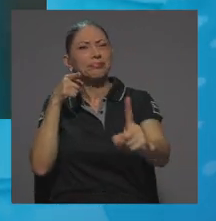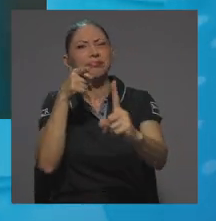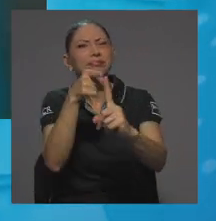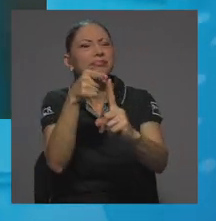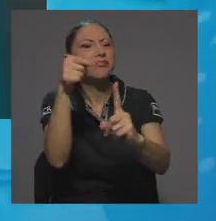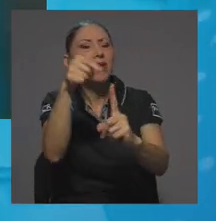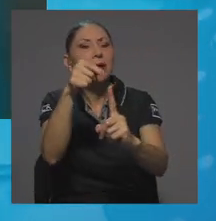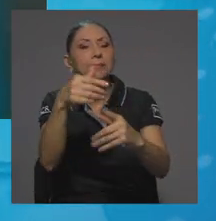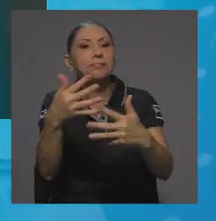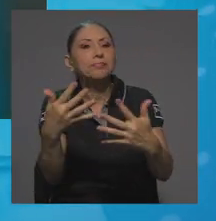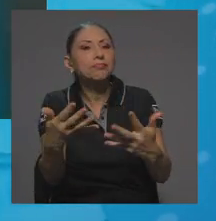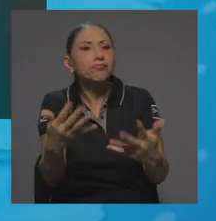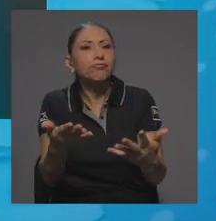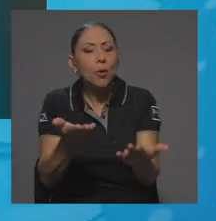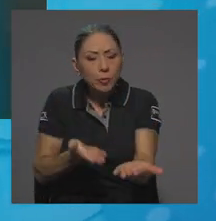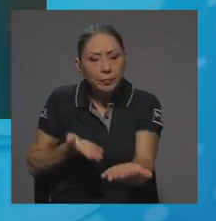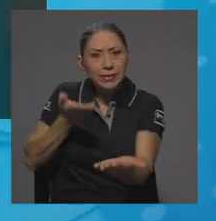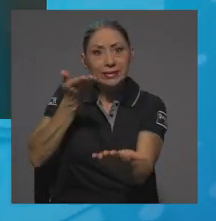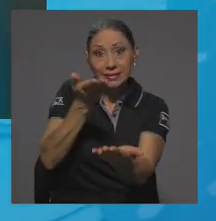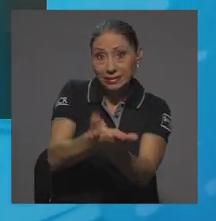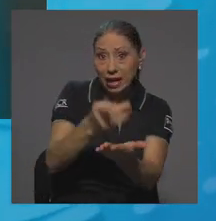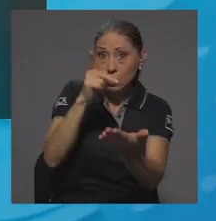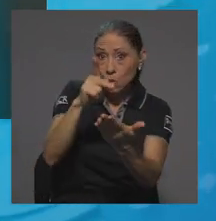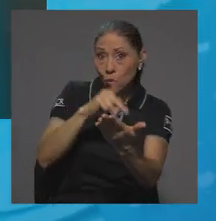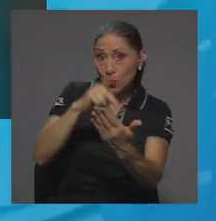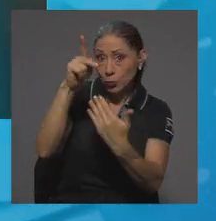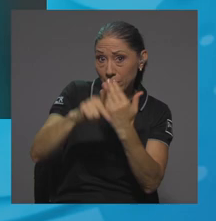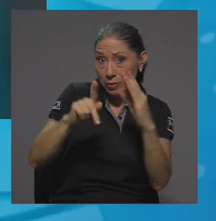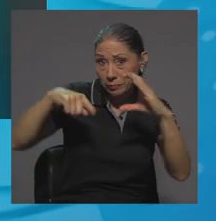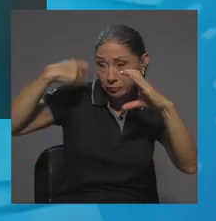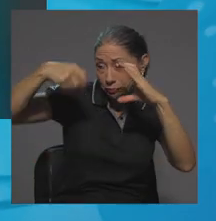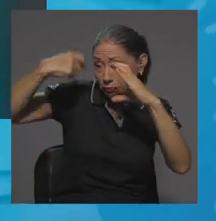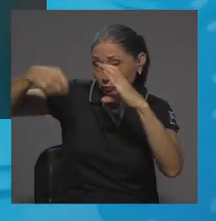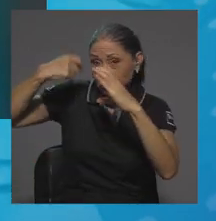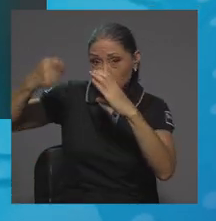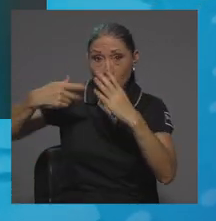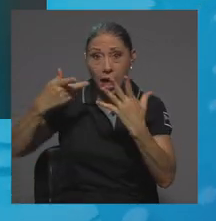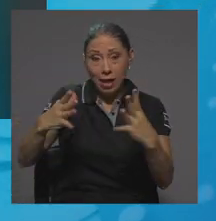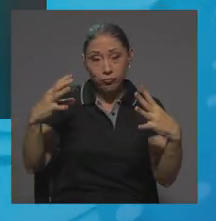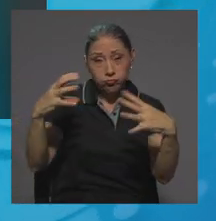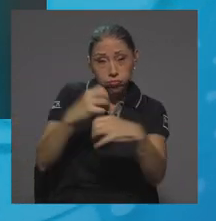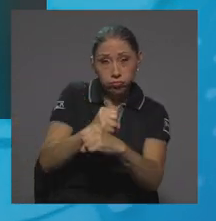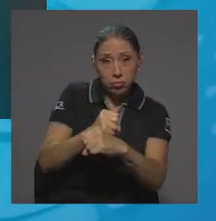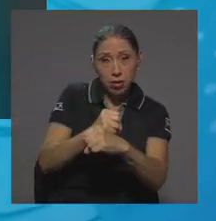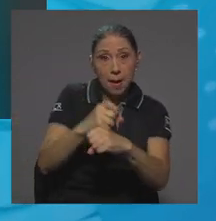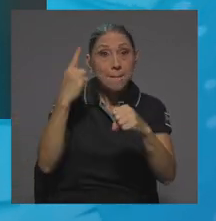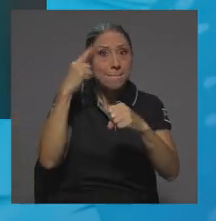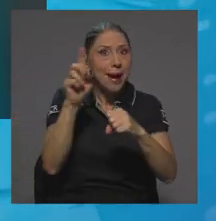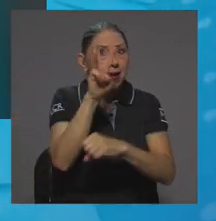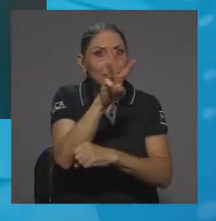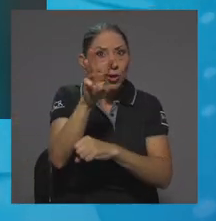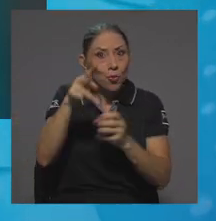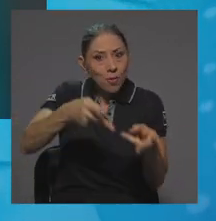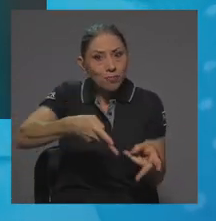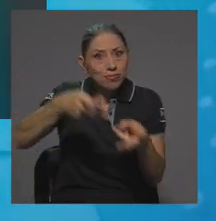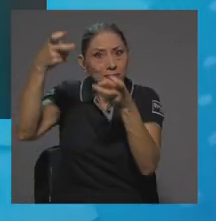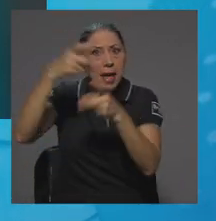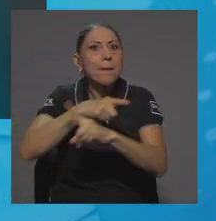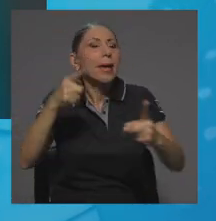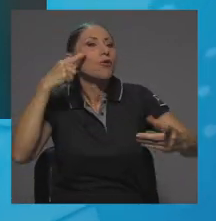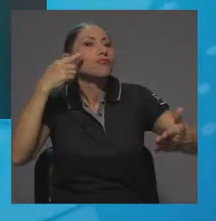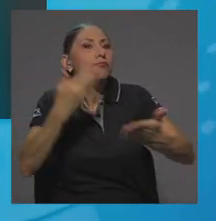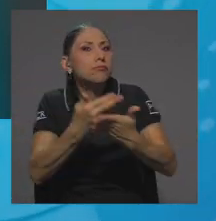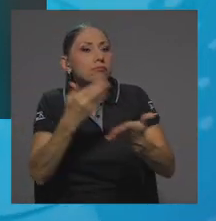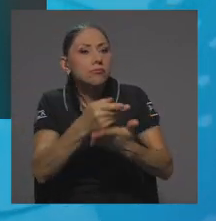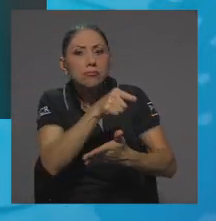plantear un reportaje para un sitio web, pero que a la vez aportara en datos y visualización, principalmente estos datos